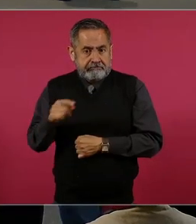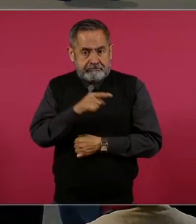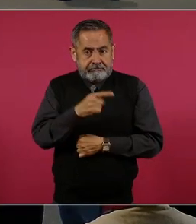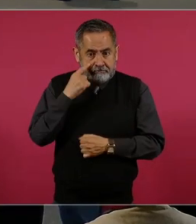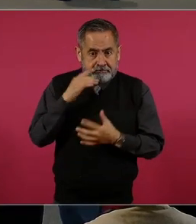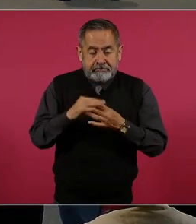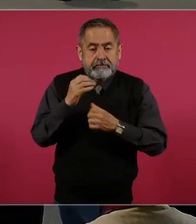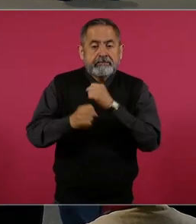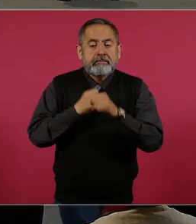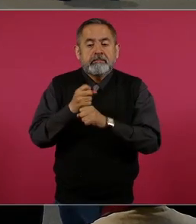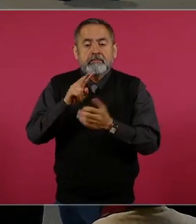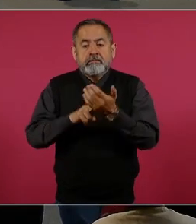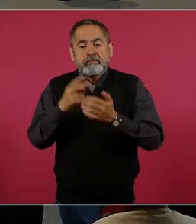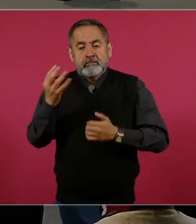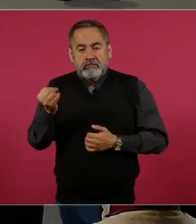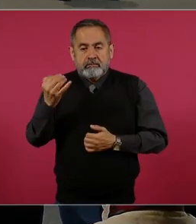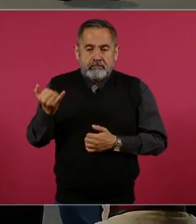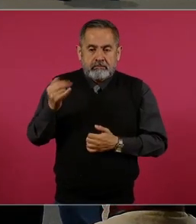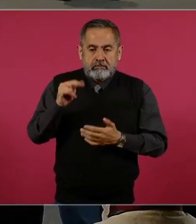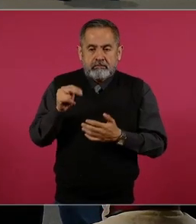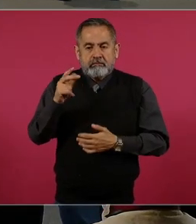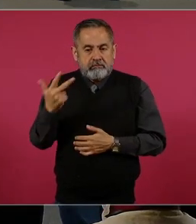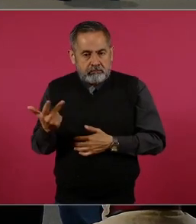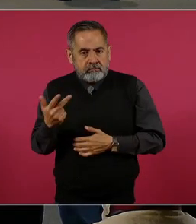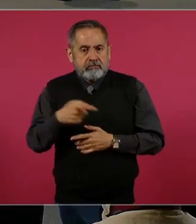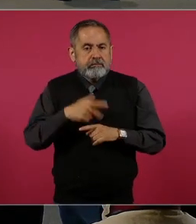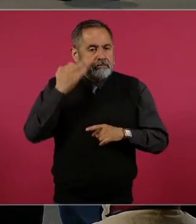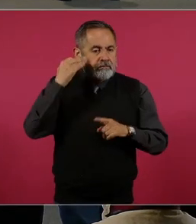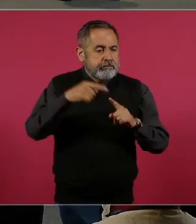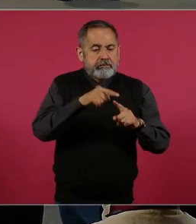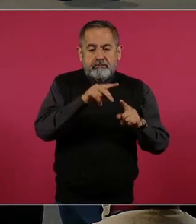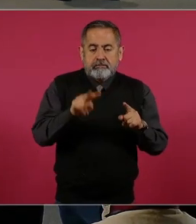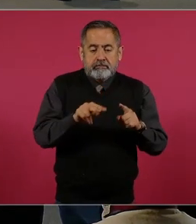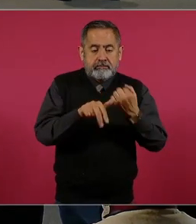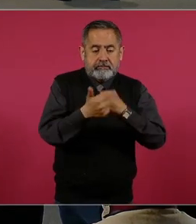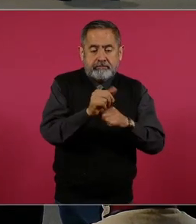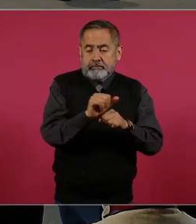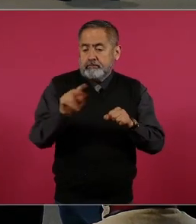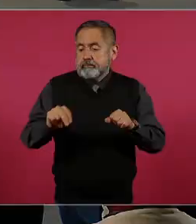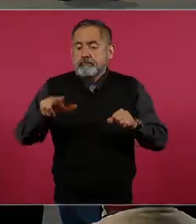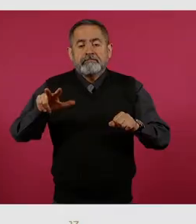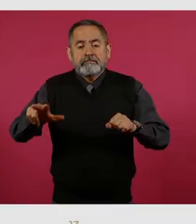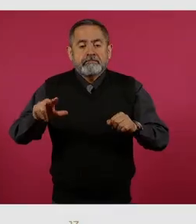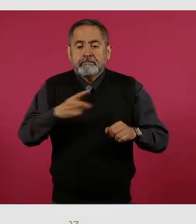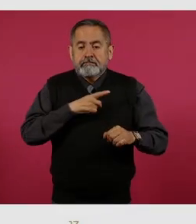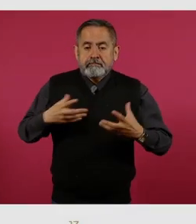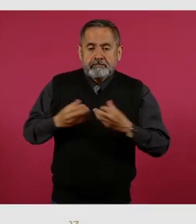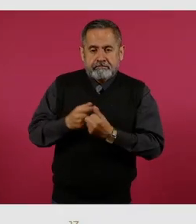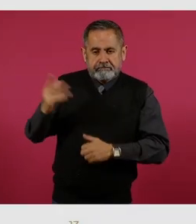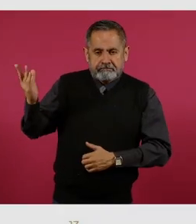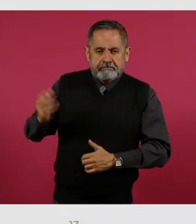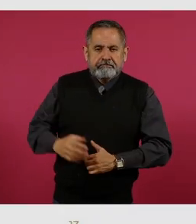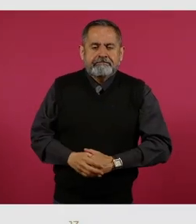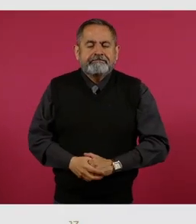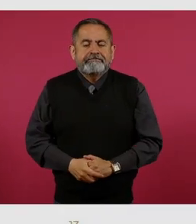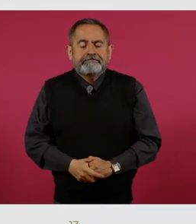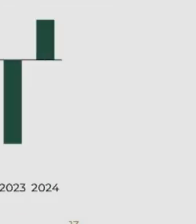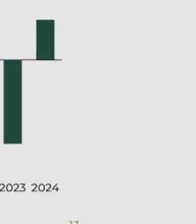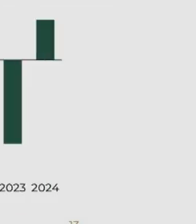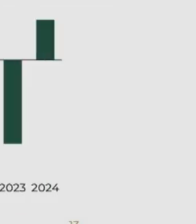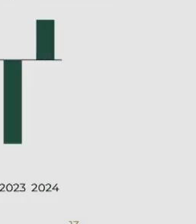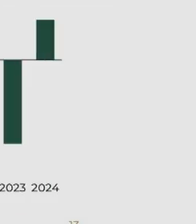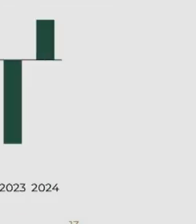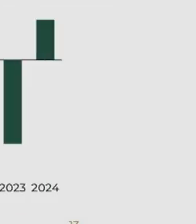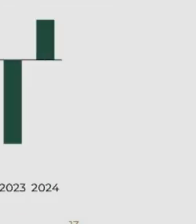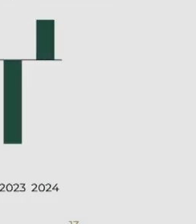en 2009 y 2008. En el periodo 2013 a 2018 el endeudamiento neto con organismos financieros internacionales